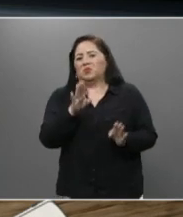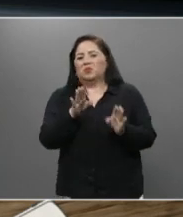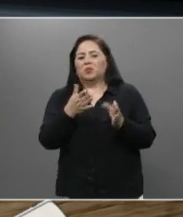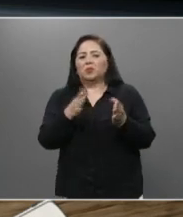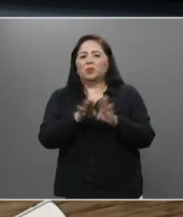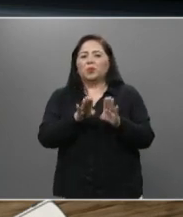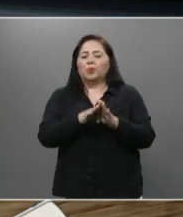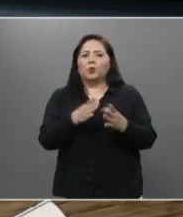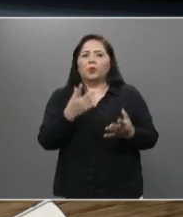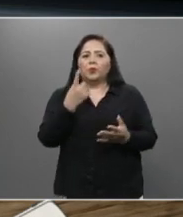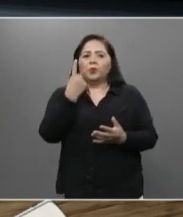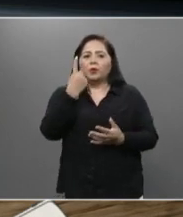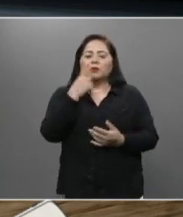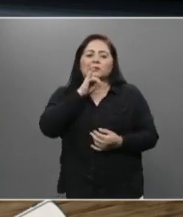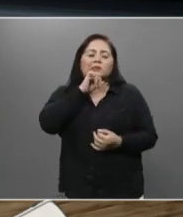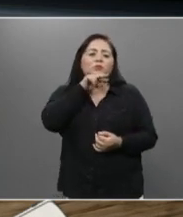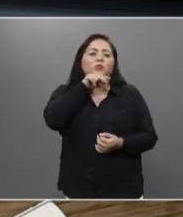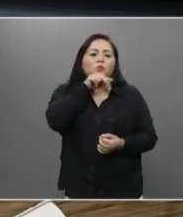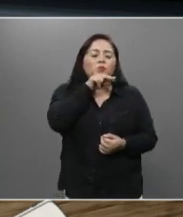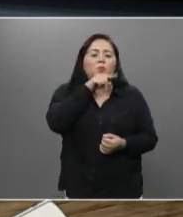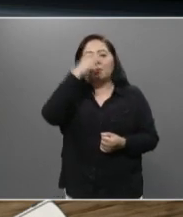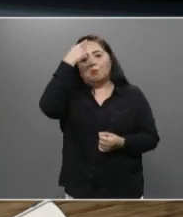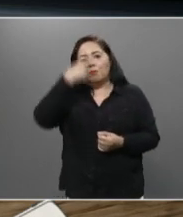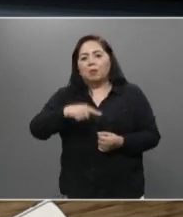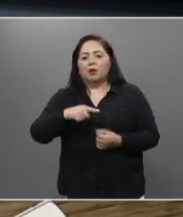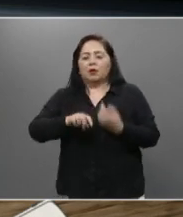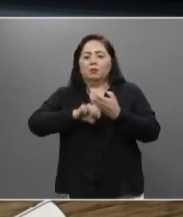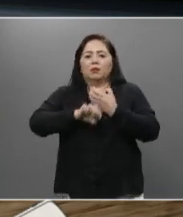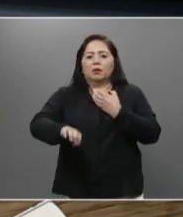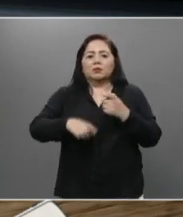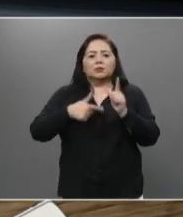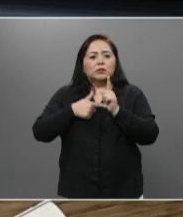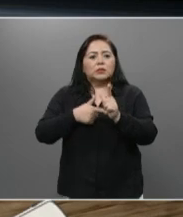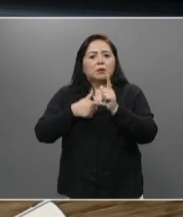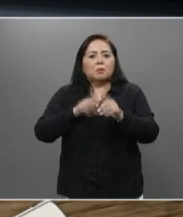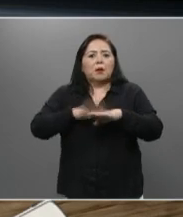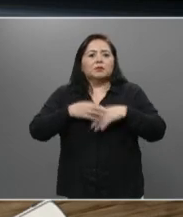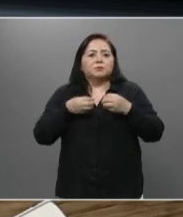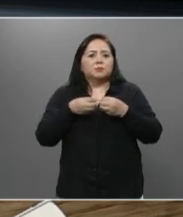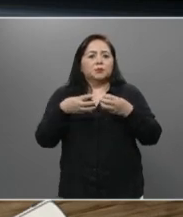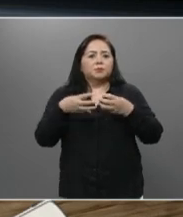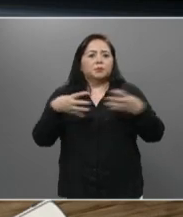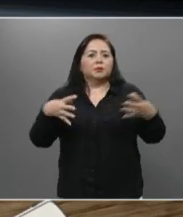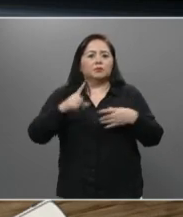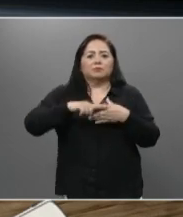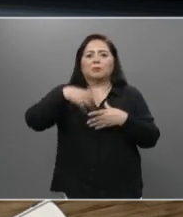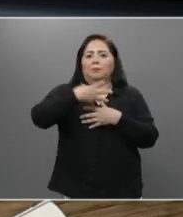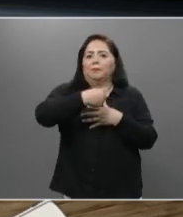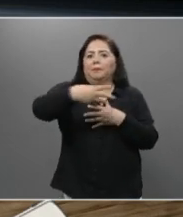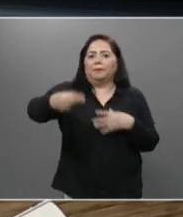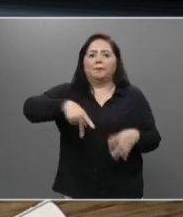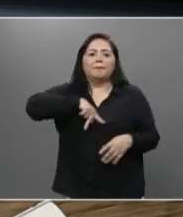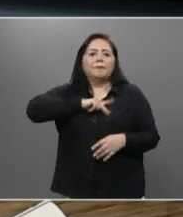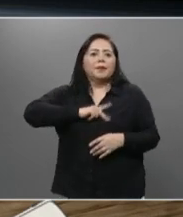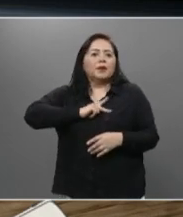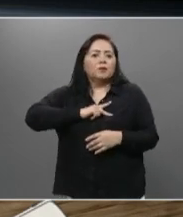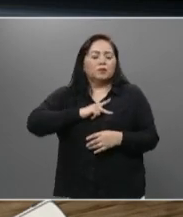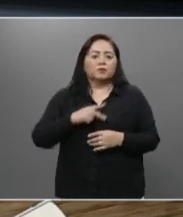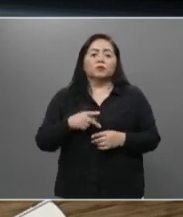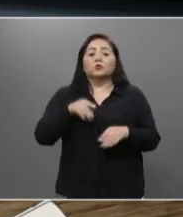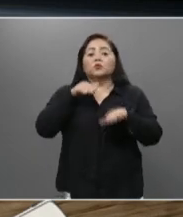preocupación para evitar que se siga propagando este virus